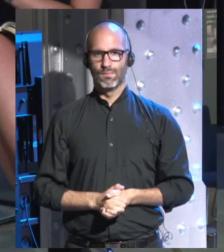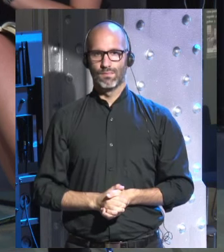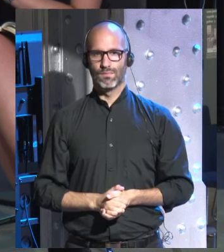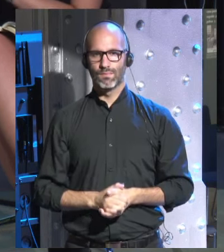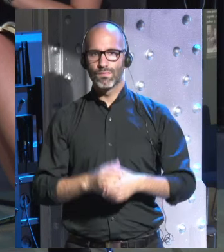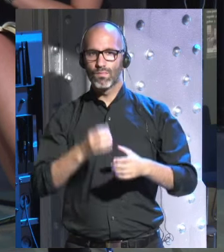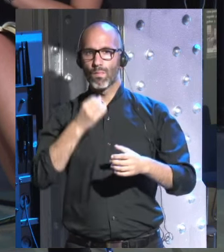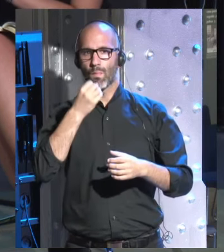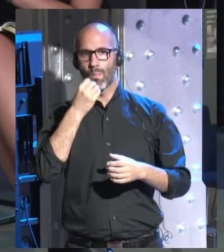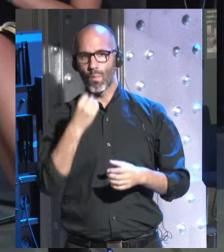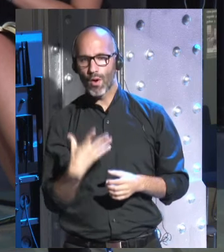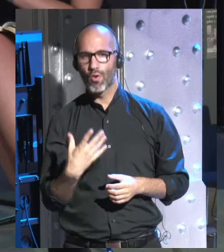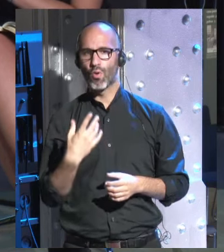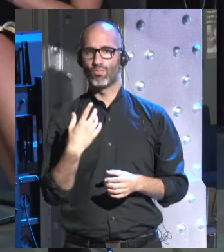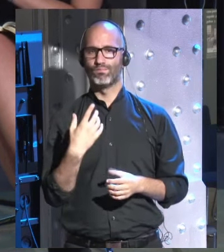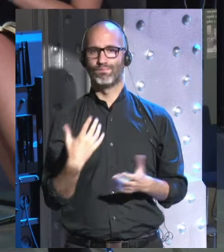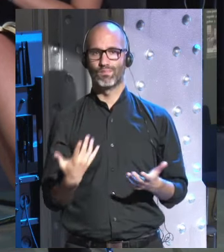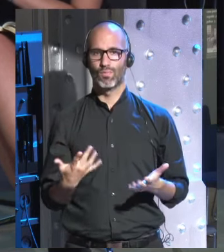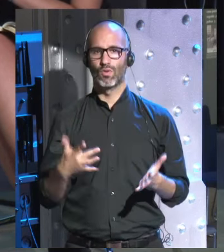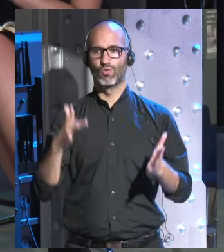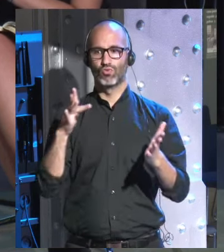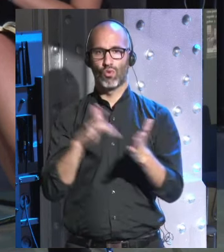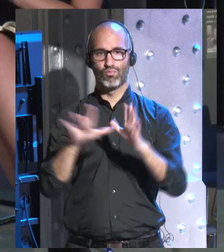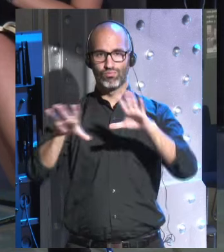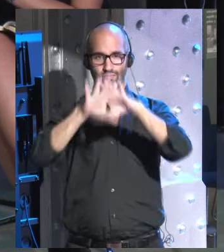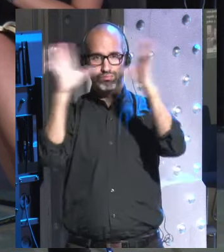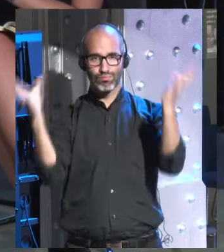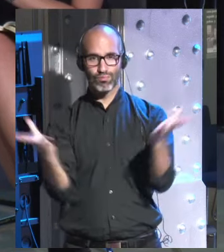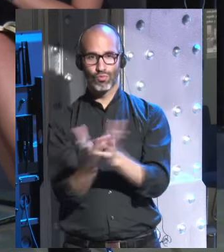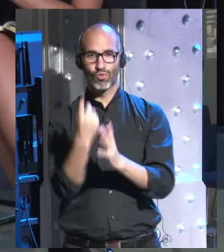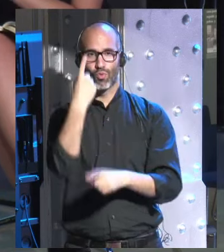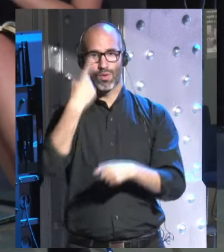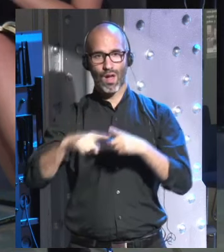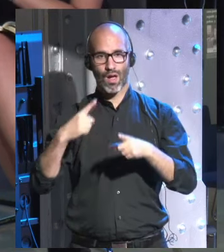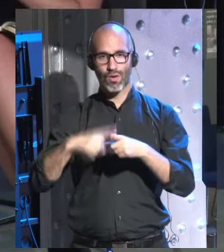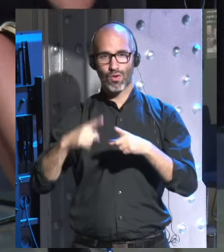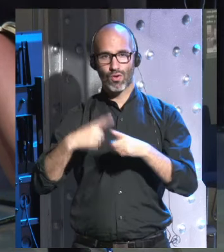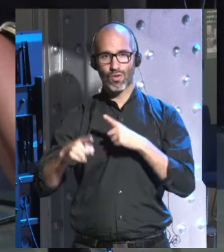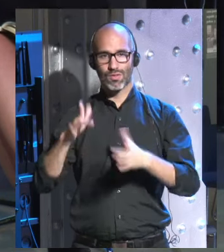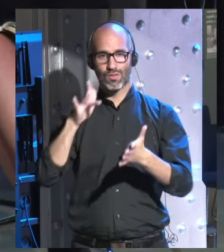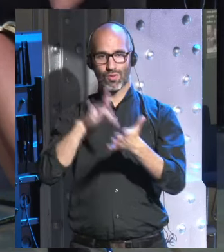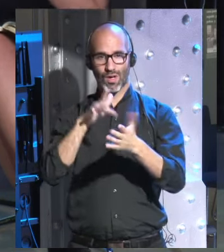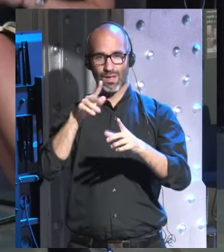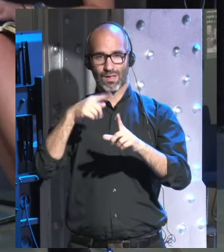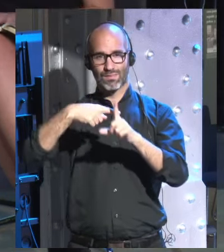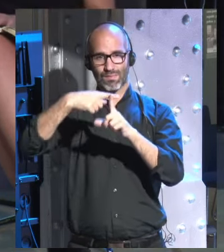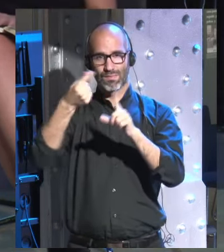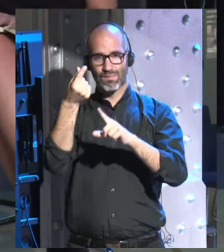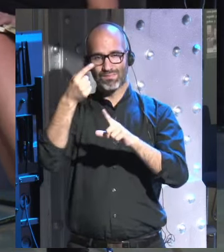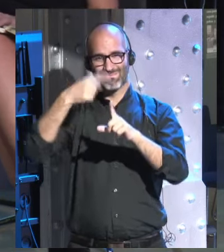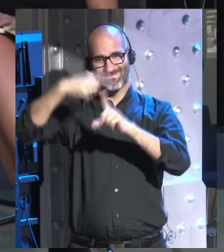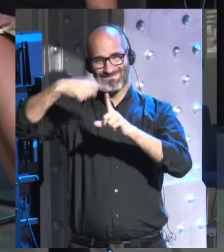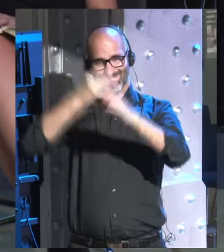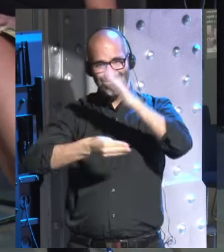bueno una de las cosas que está ocurriendo en todo el mundo es que la tasa de natalidad está cayendo